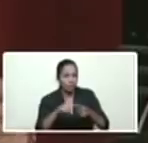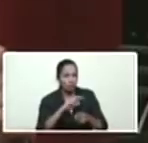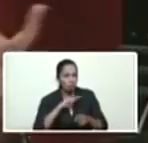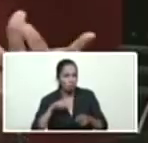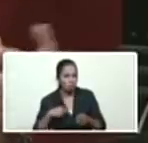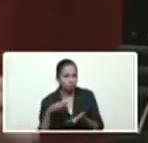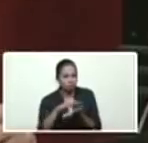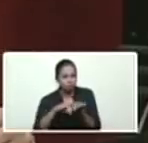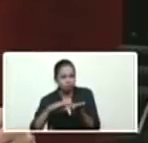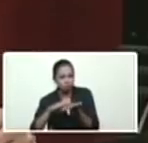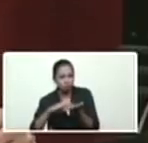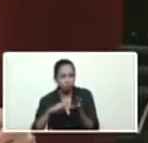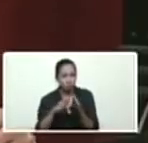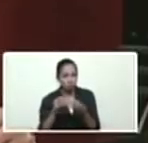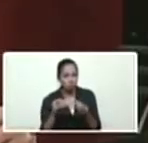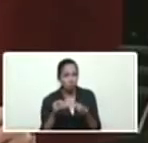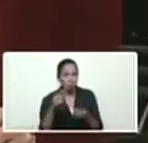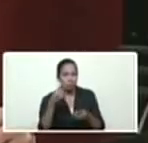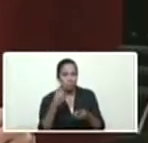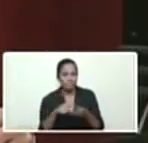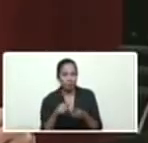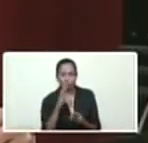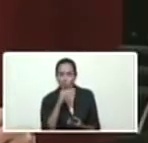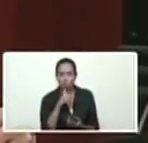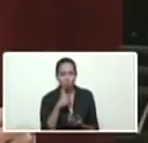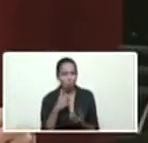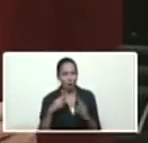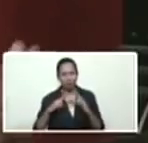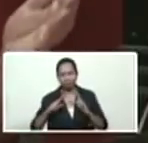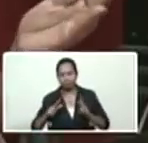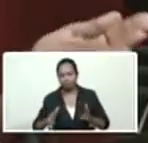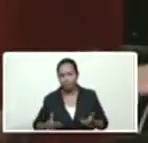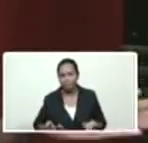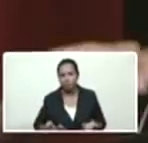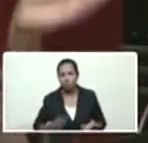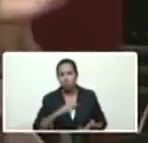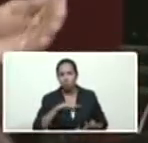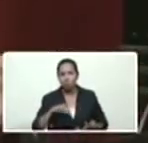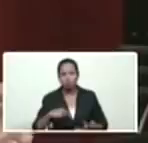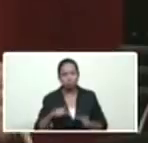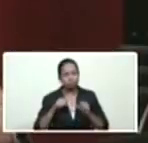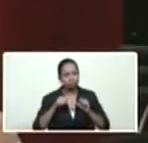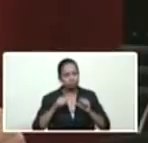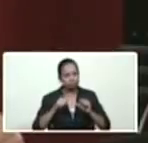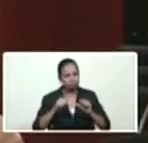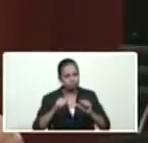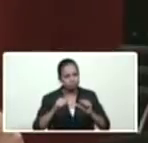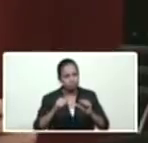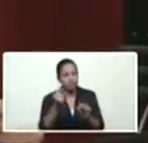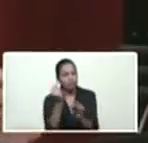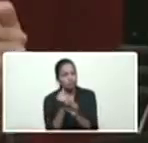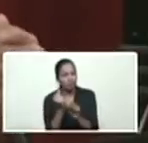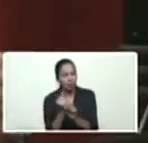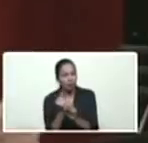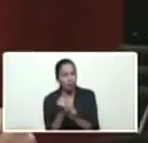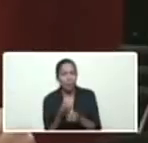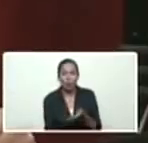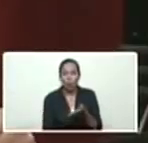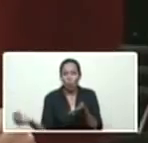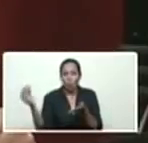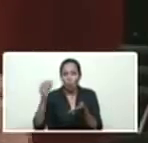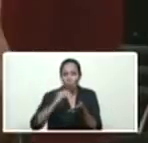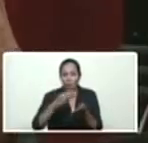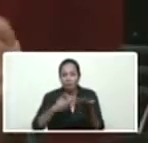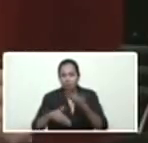estar listos y bueno, y sin cansancio, presidente, sin rendirse a nadie para ir llevando progresivamente el restablecimiento del